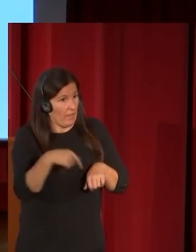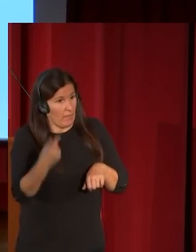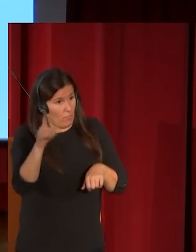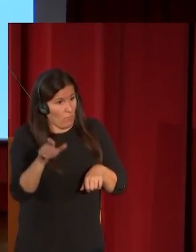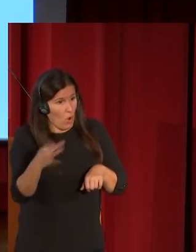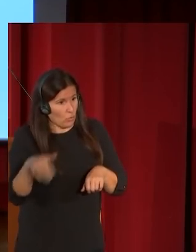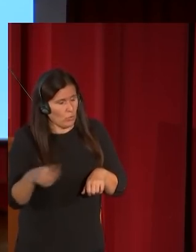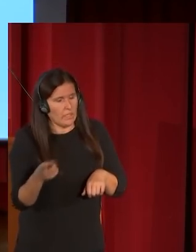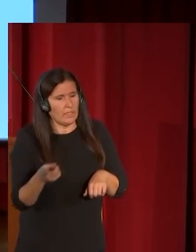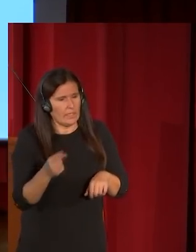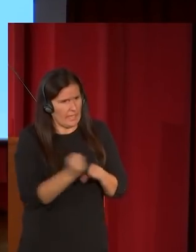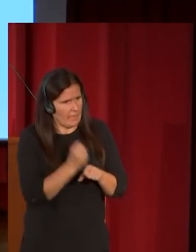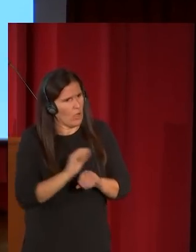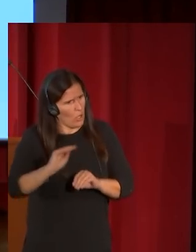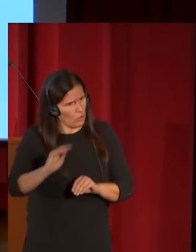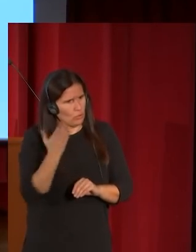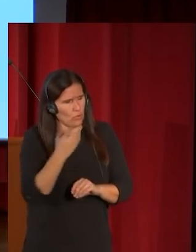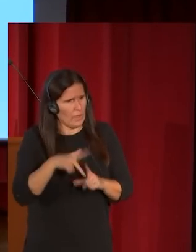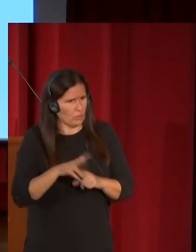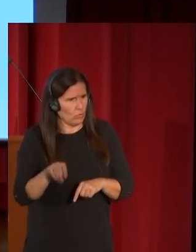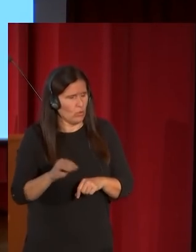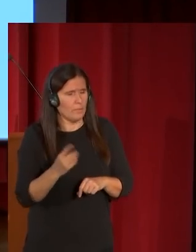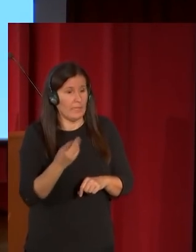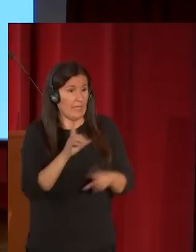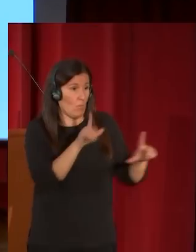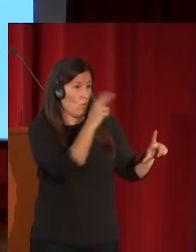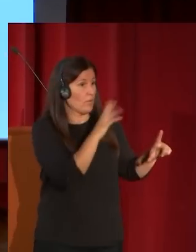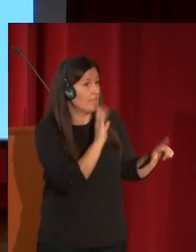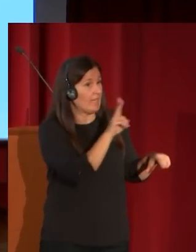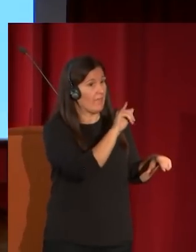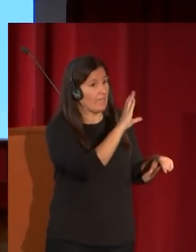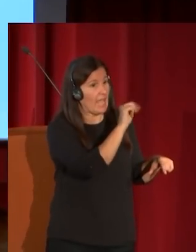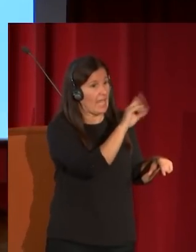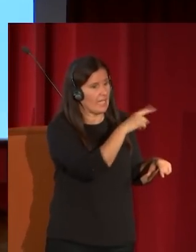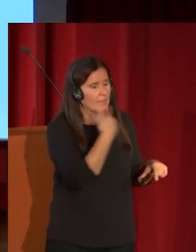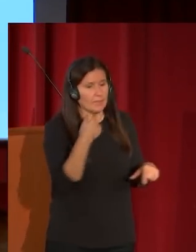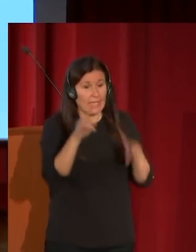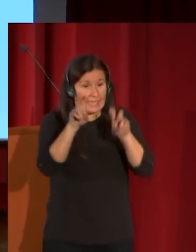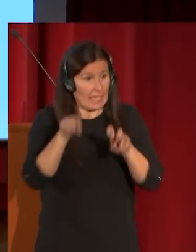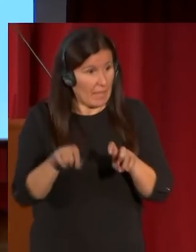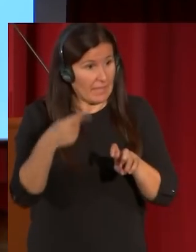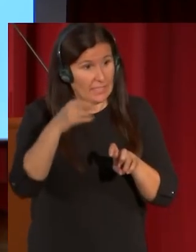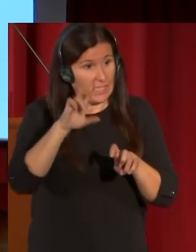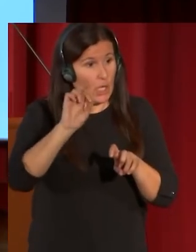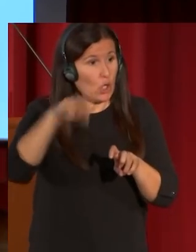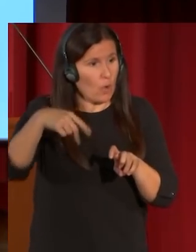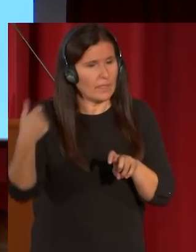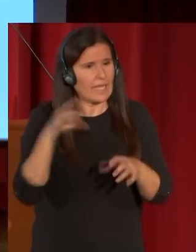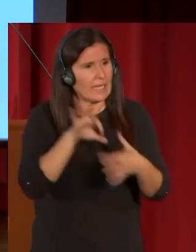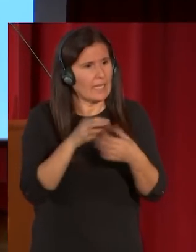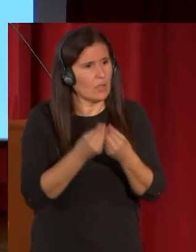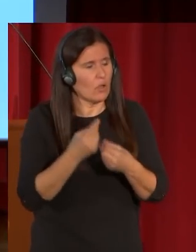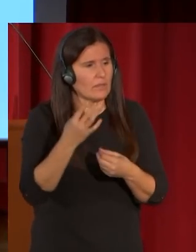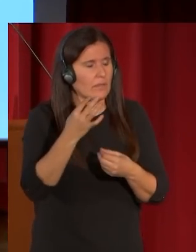trabajó en el estudio de él el cuadro anterior de la vicaría hay un tema de Jerome que está relacionado con